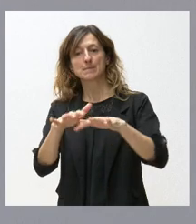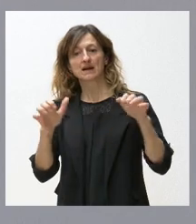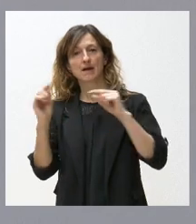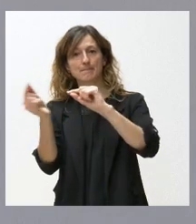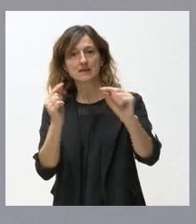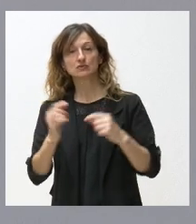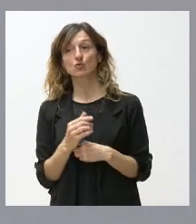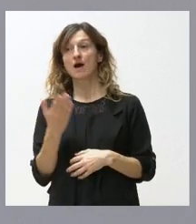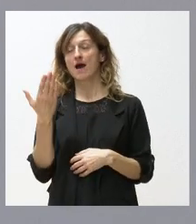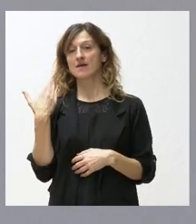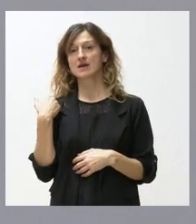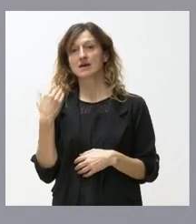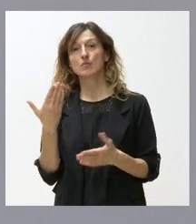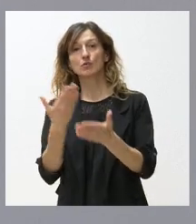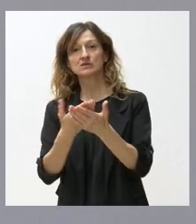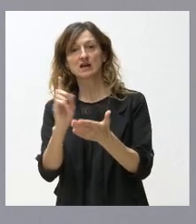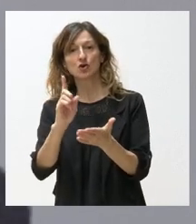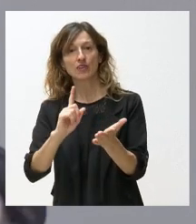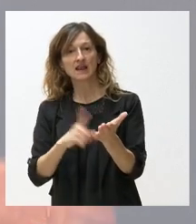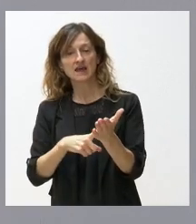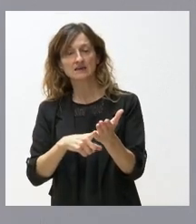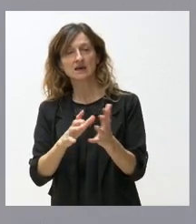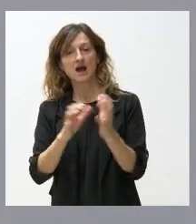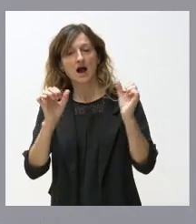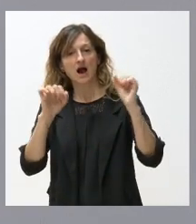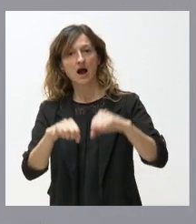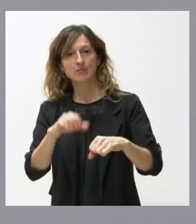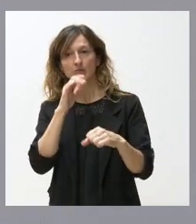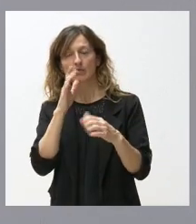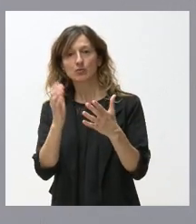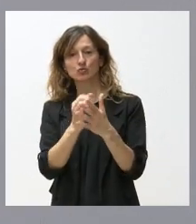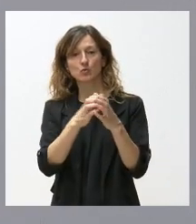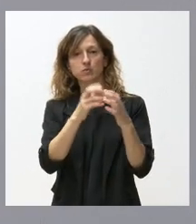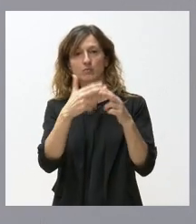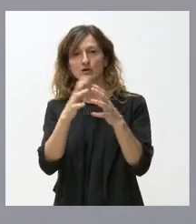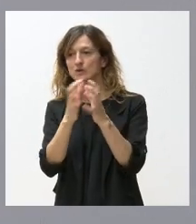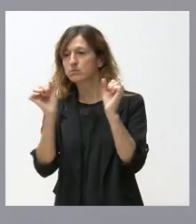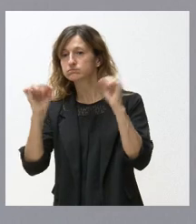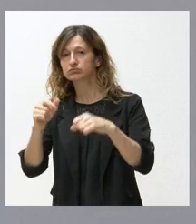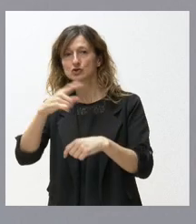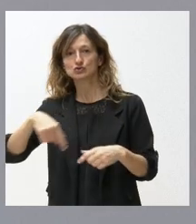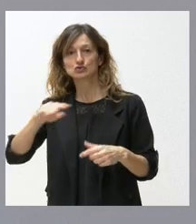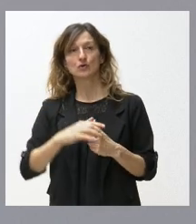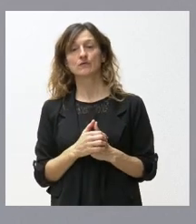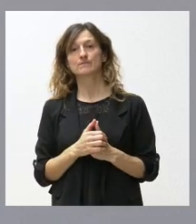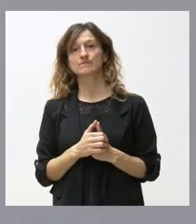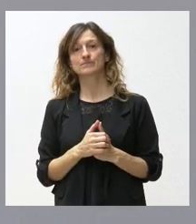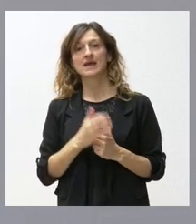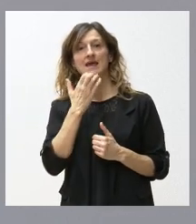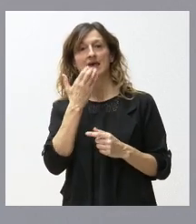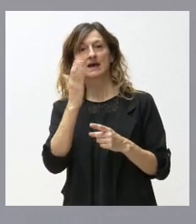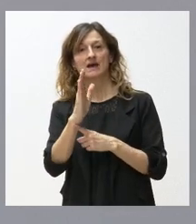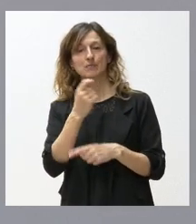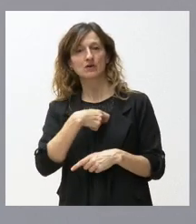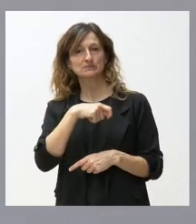de las proposiciones no de ley se aprobaron con un amplio consenso de todos los grupos políticos. Este es un ejemplo hoy en día dentro de España. Lo creo,